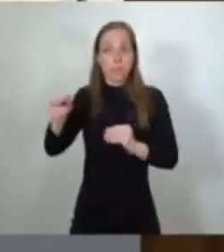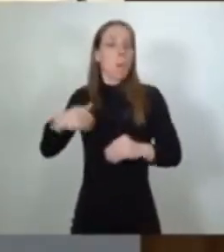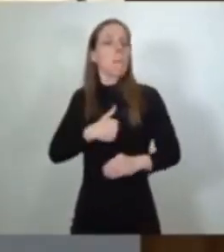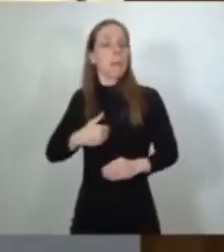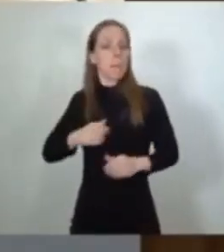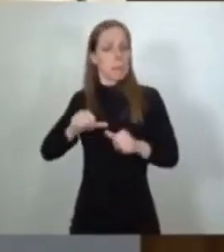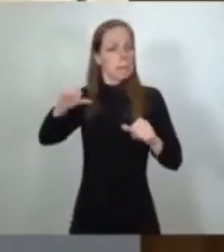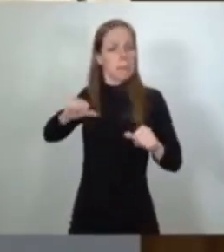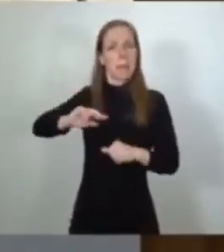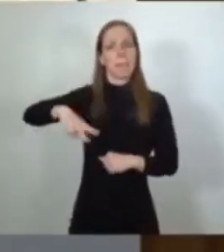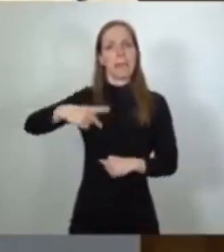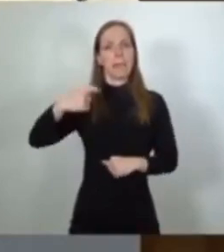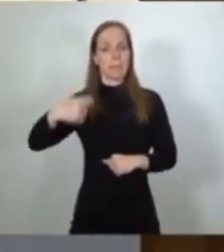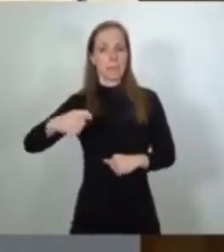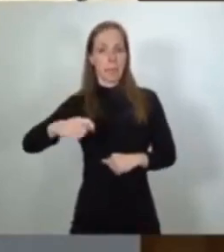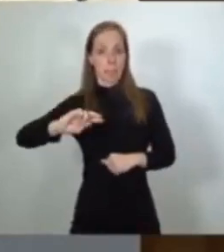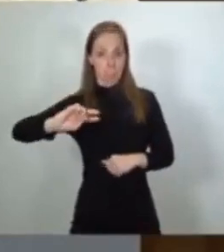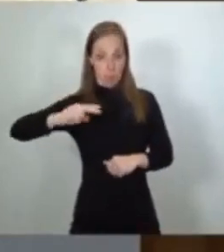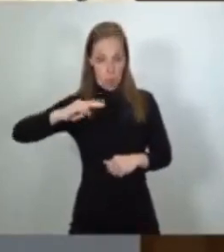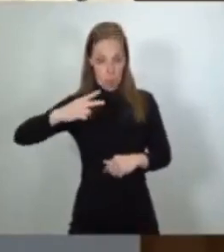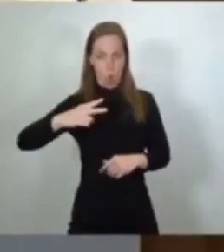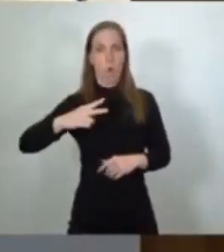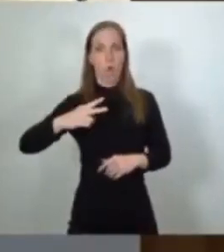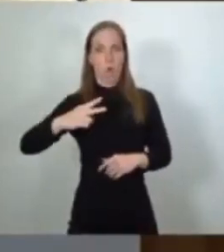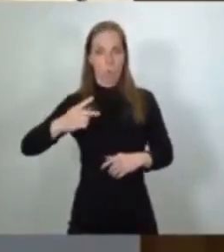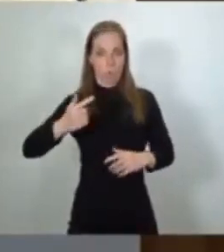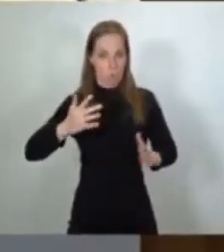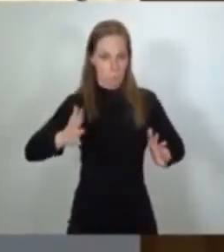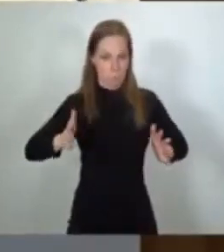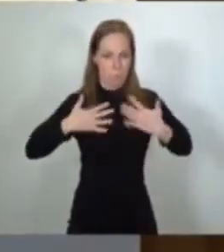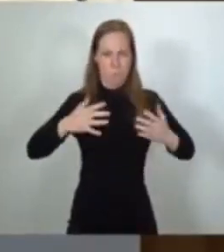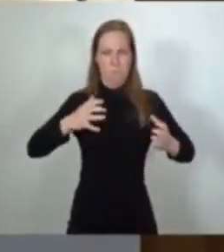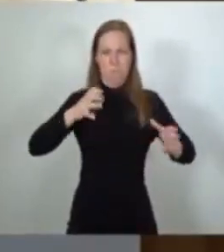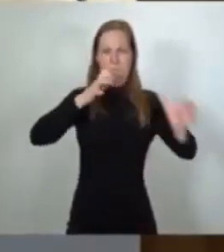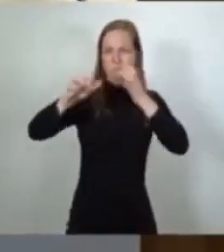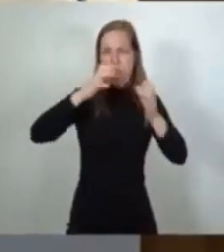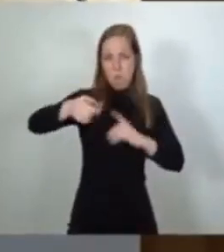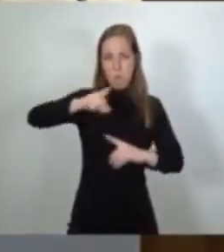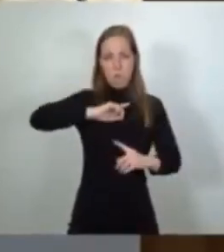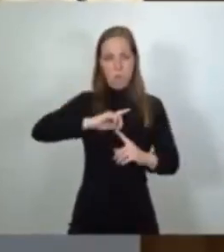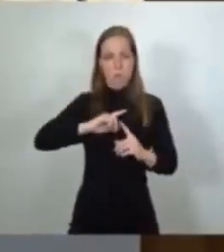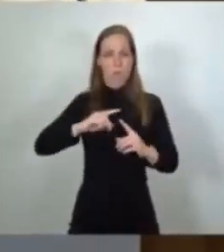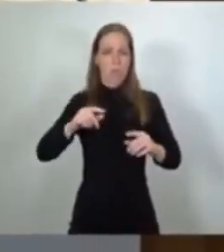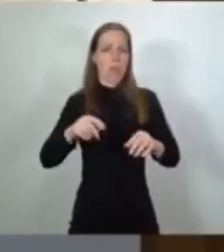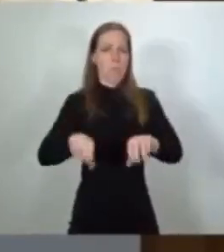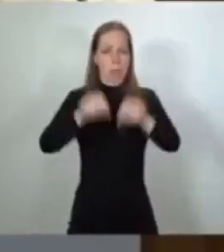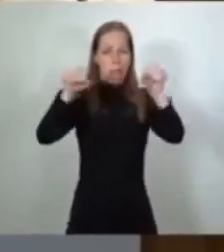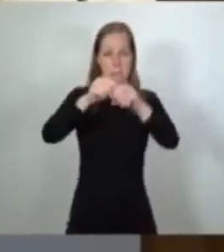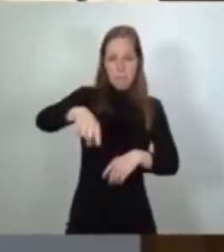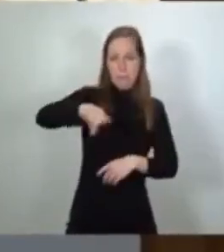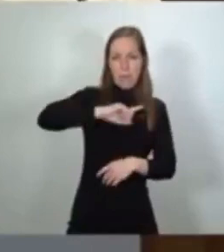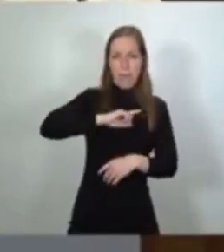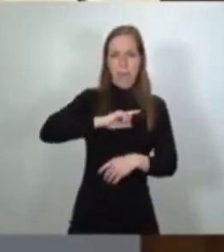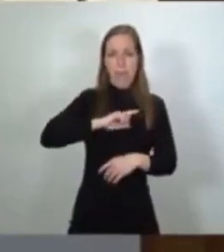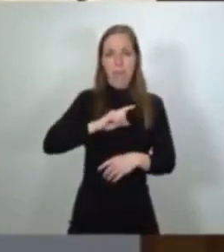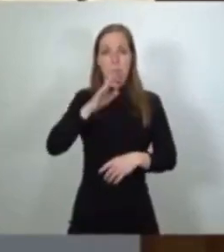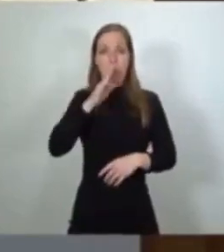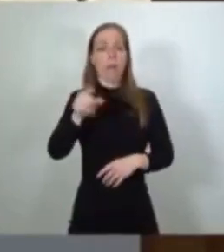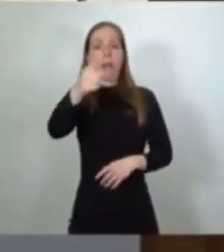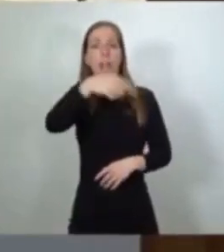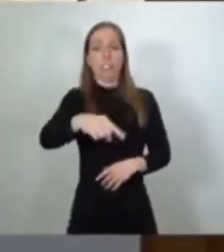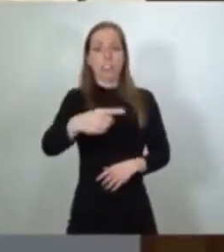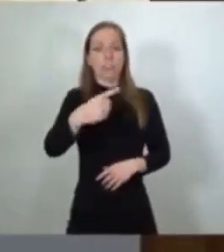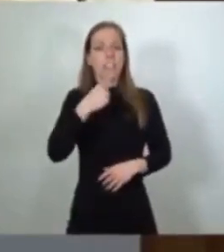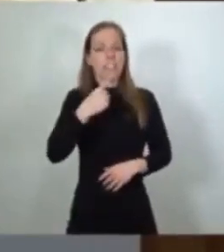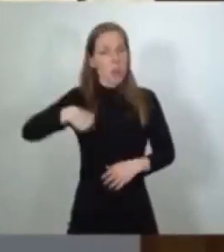se tropezó de frente con el ruido y con la furia, con la labor destructiva de quienes proclamaban la futilidad de